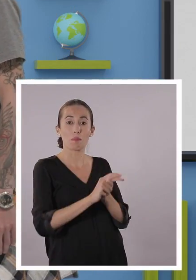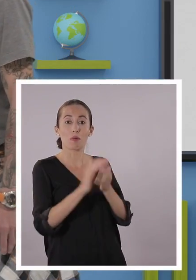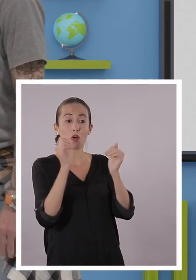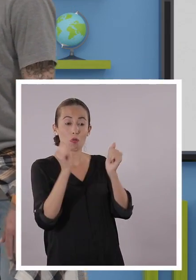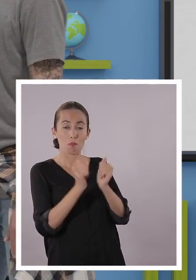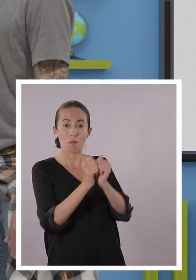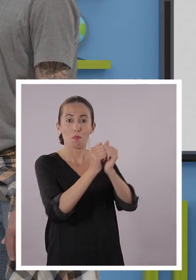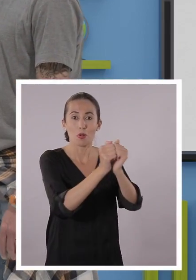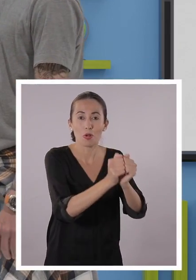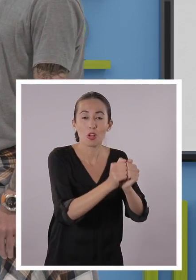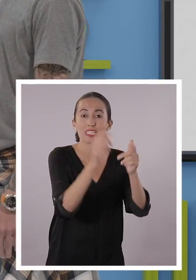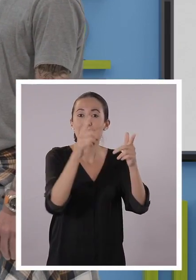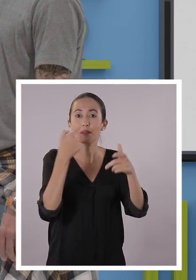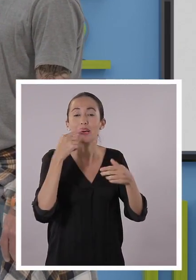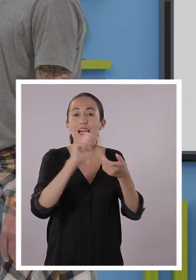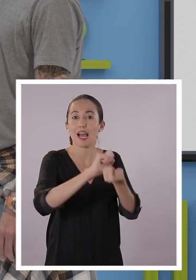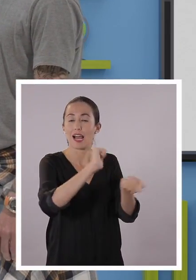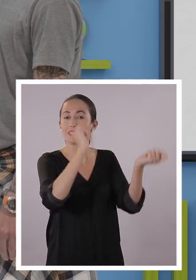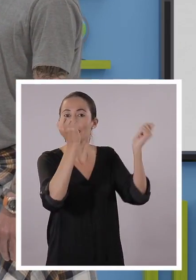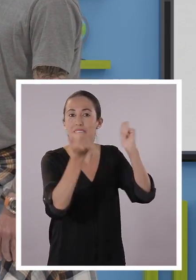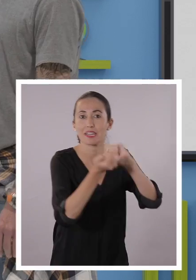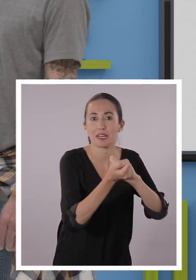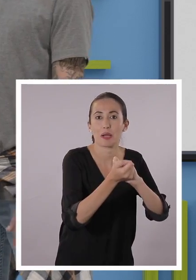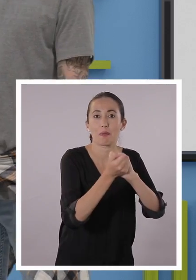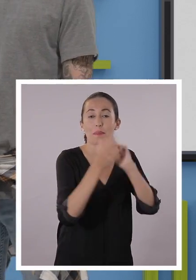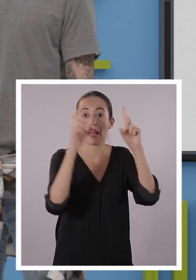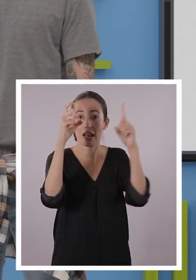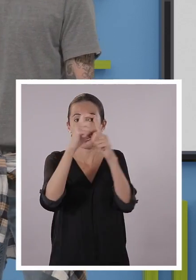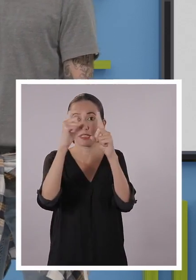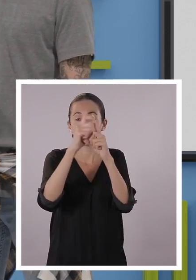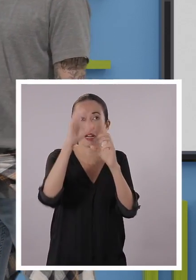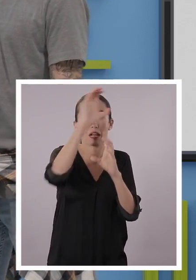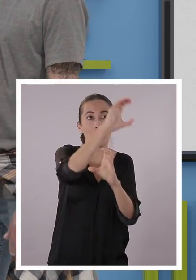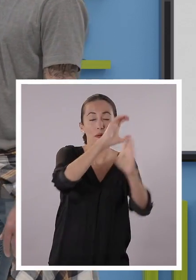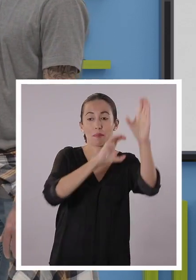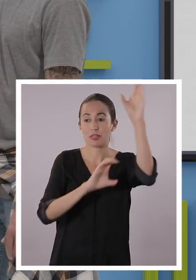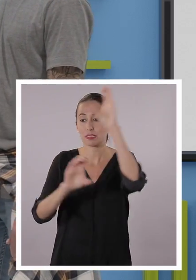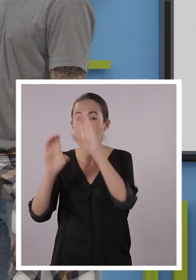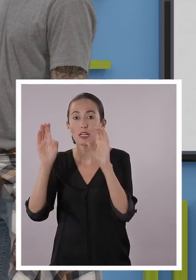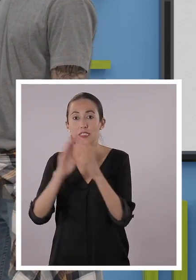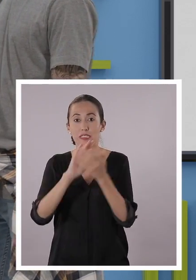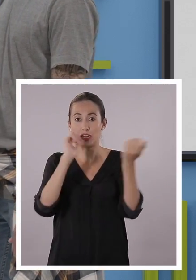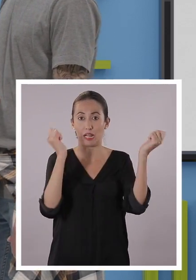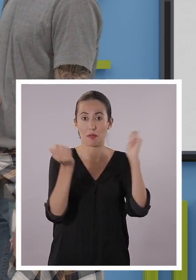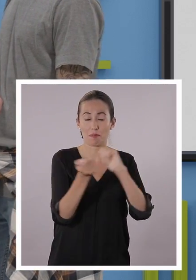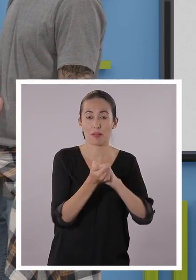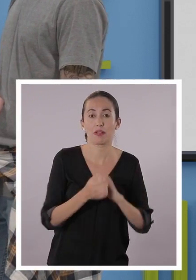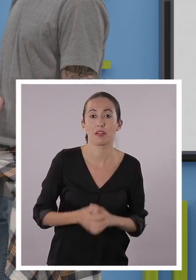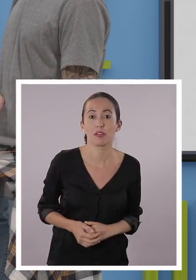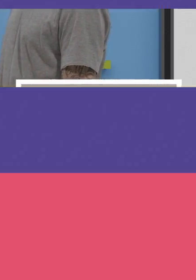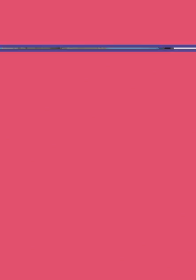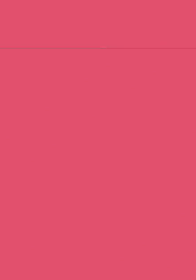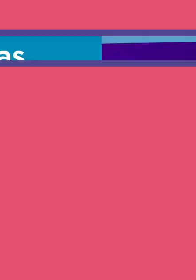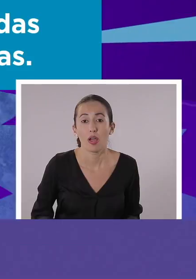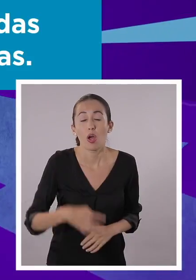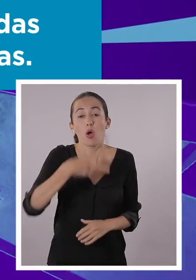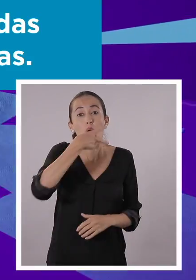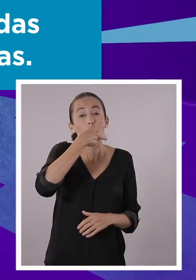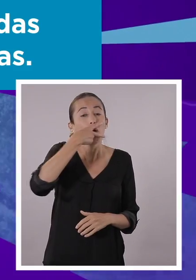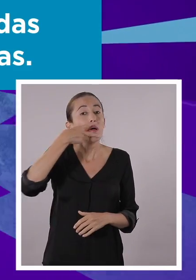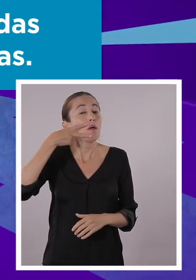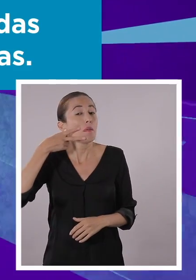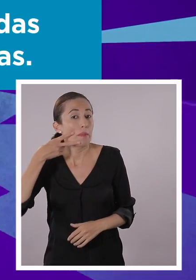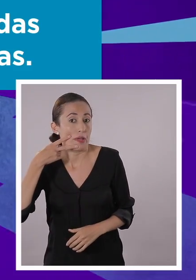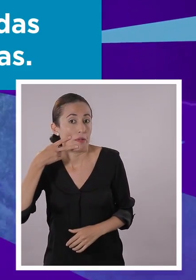Por las campanas de la iglesia. Exacto. Ahí está completa, Santi. Tenemos dos cosas. El